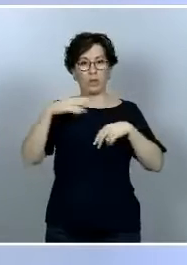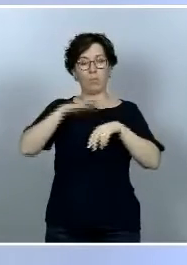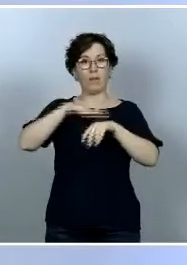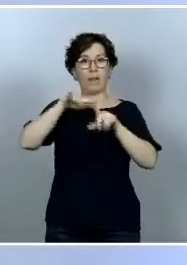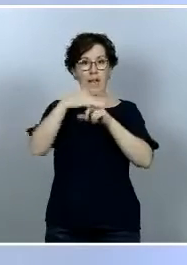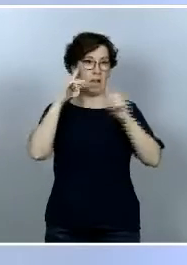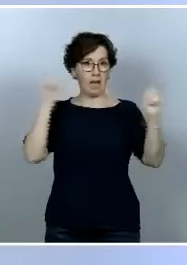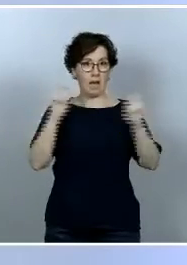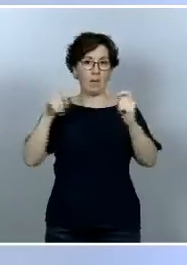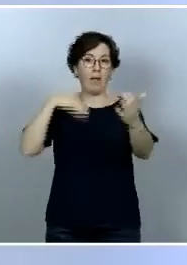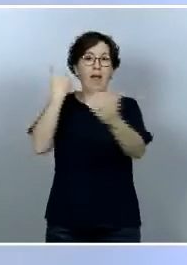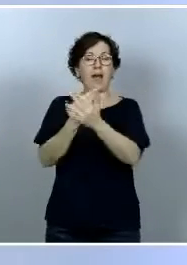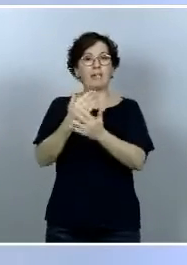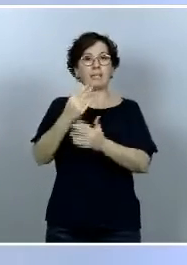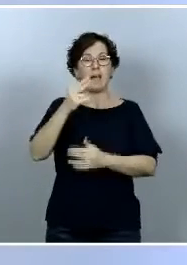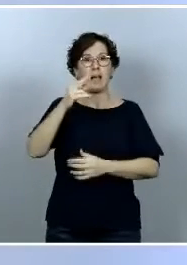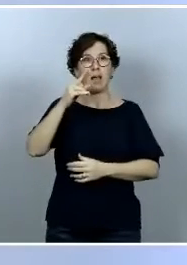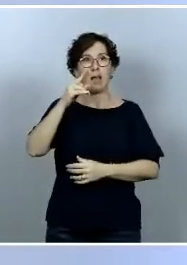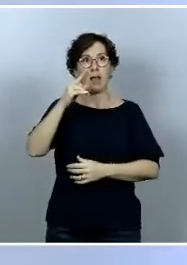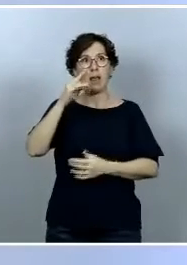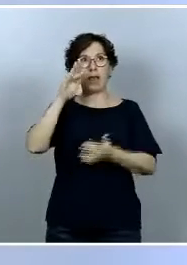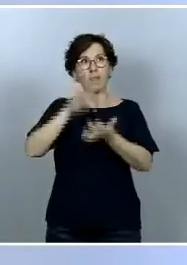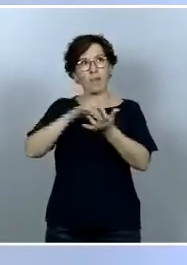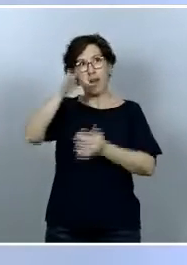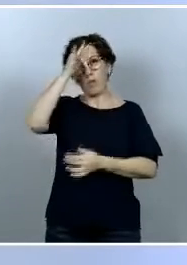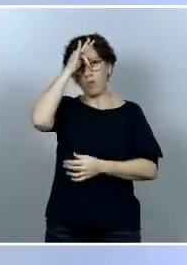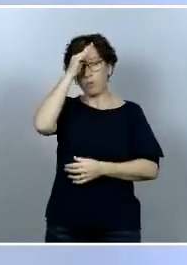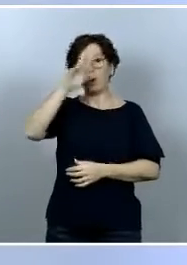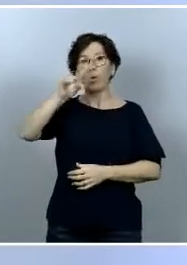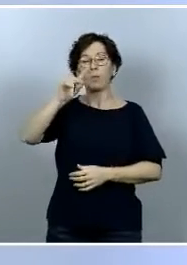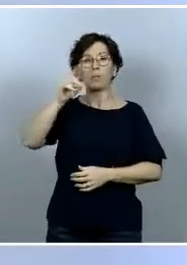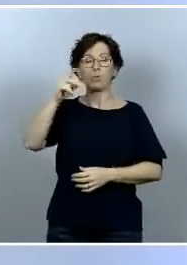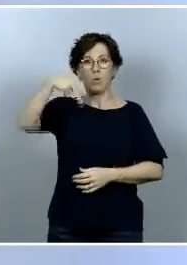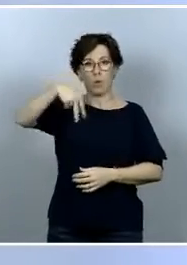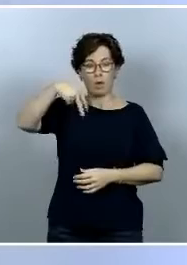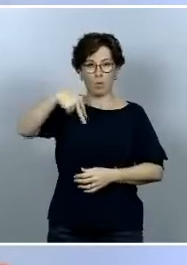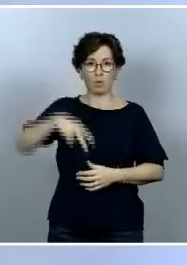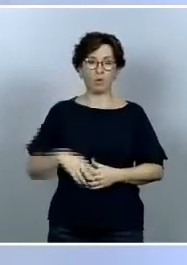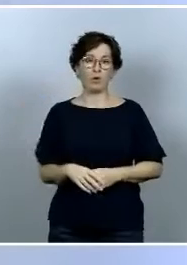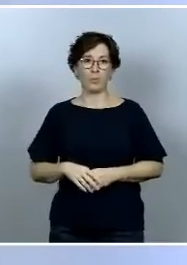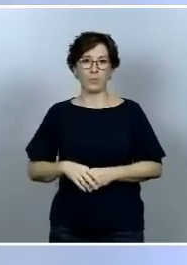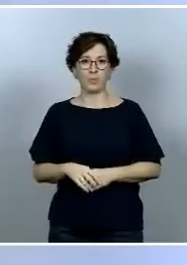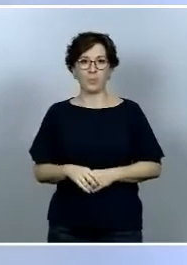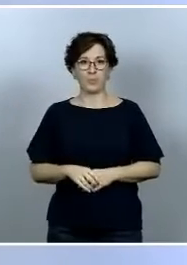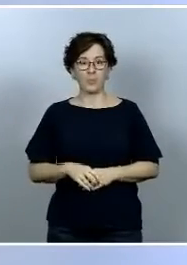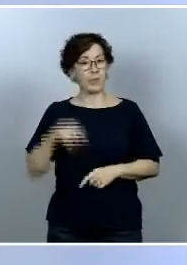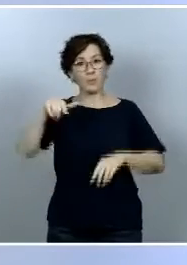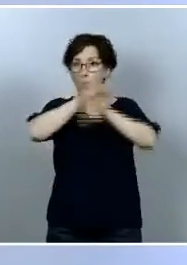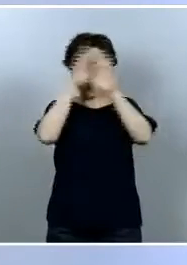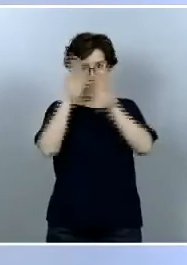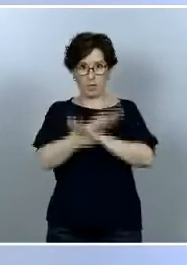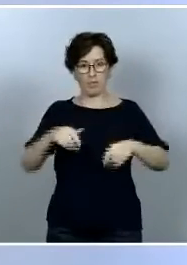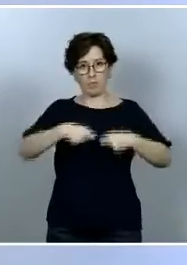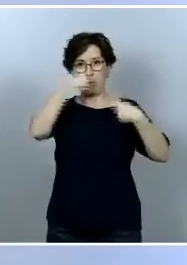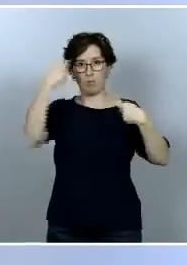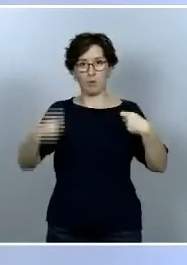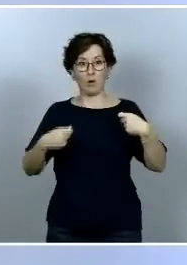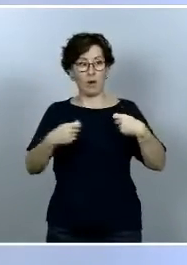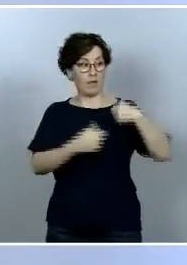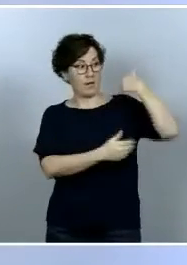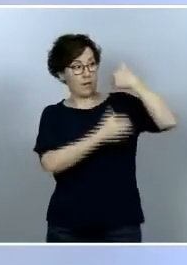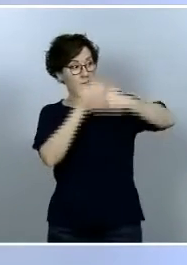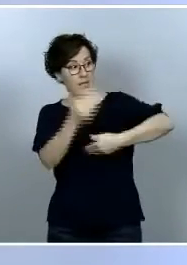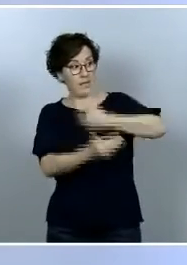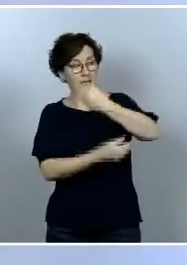día 21, hasta las cero horas del día del domingo 21 de junio. Sería la última que tal como va evolucionando la epidemia